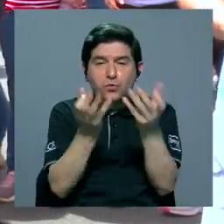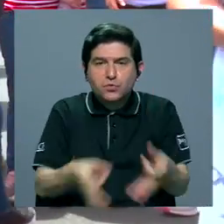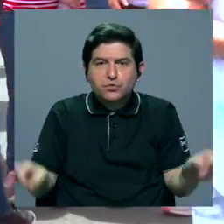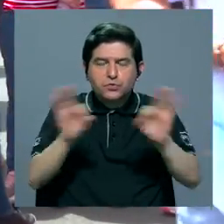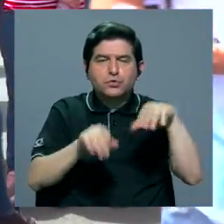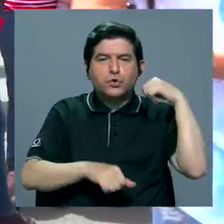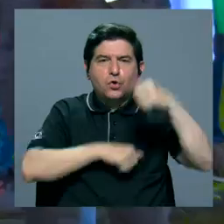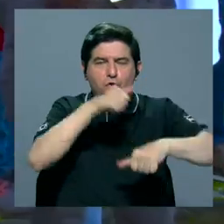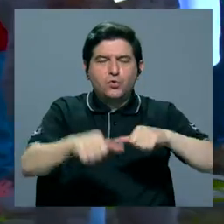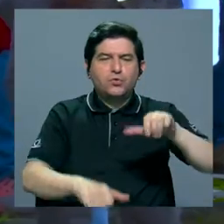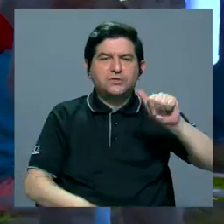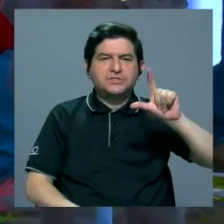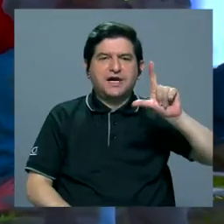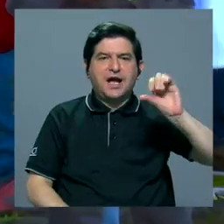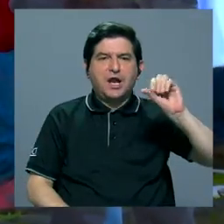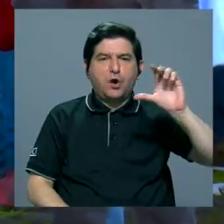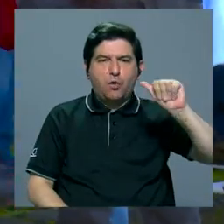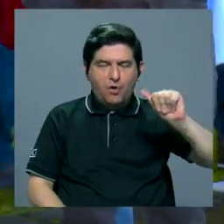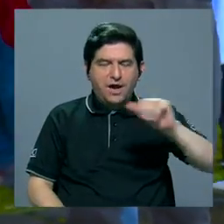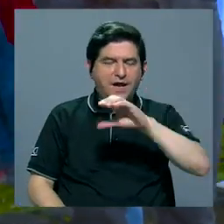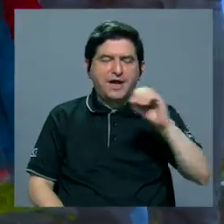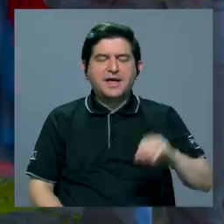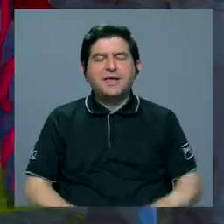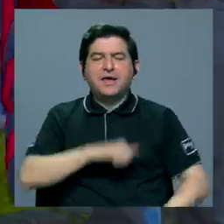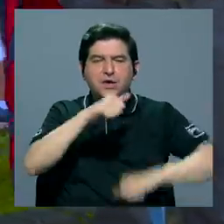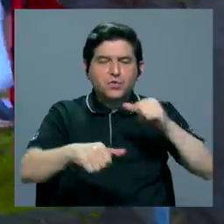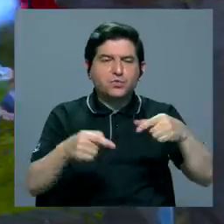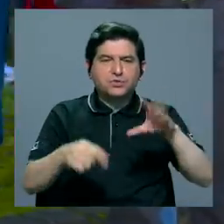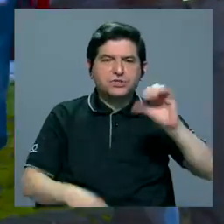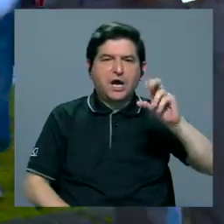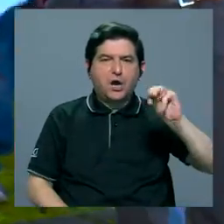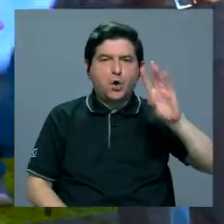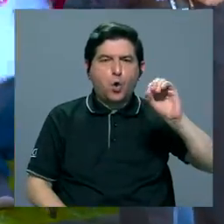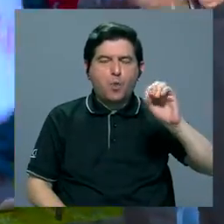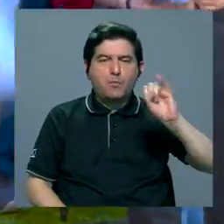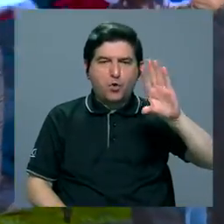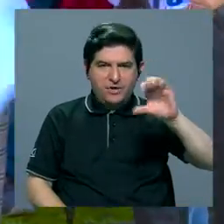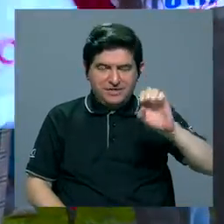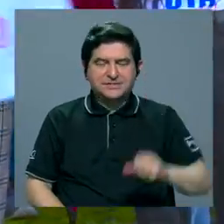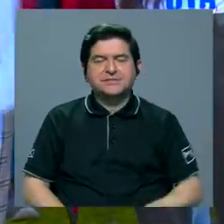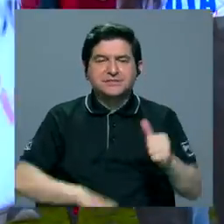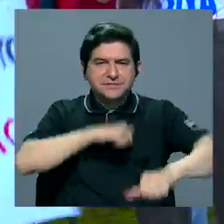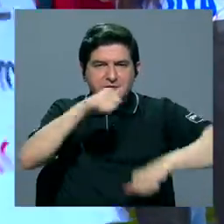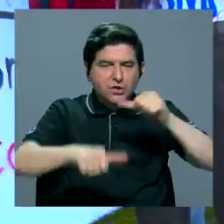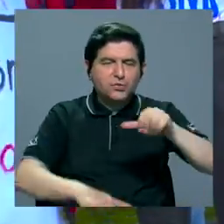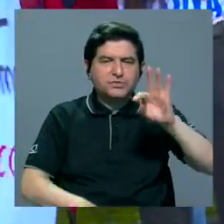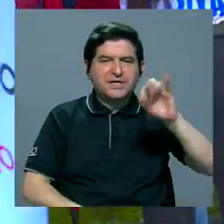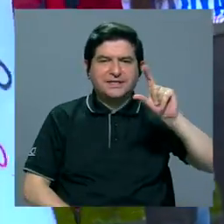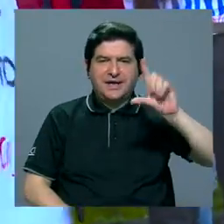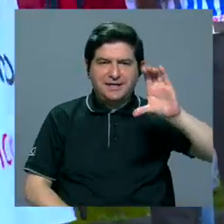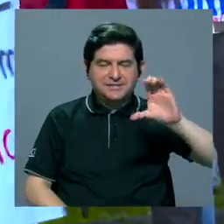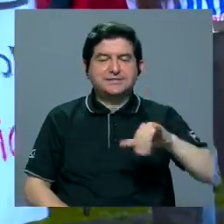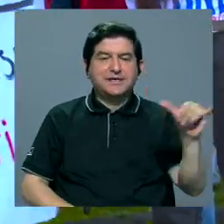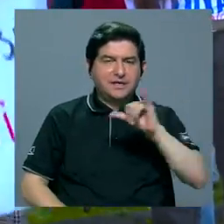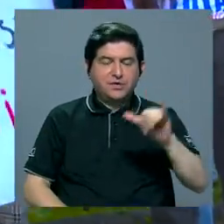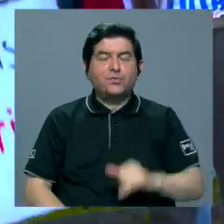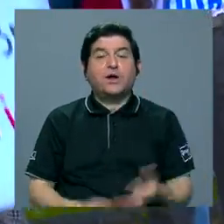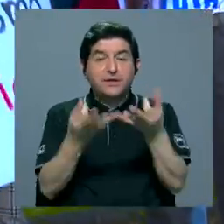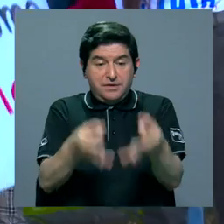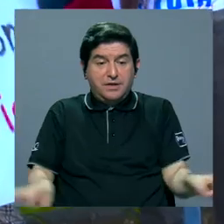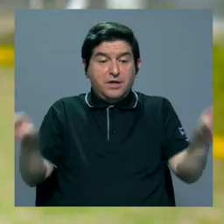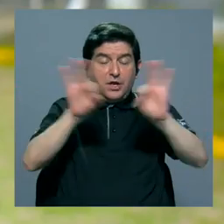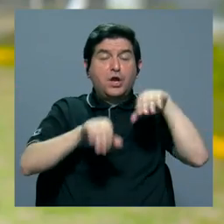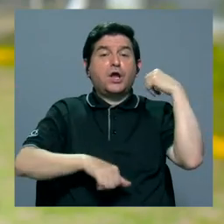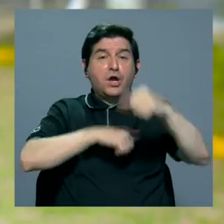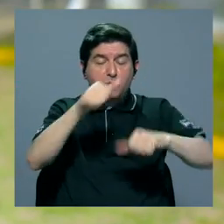por Alcoa, la lucha por el Combo de Lice, ¿verdad?, como patrimonio este costarricense, la lucha por el TLC también fue una de las grandes luchas